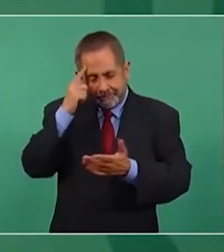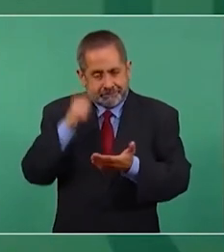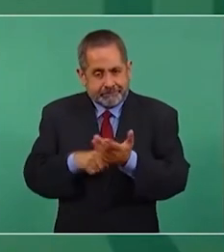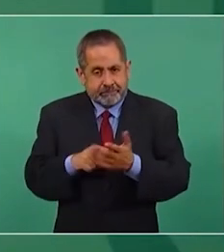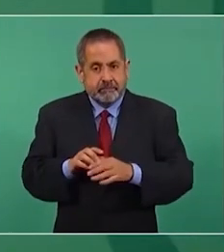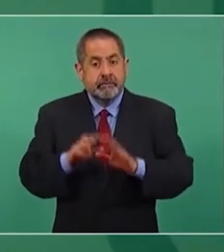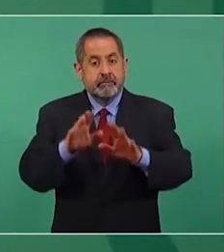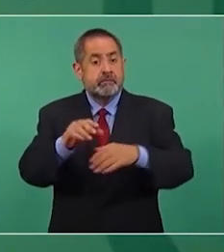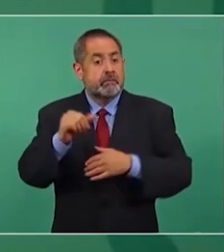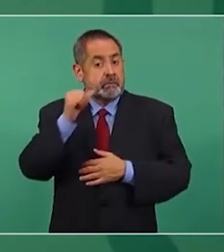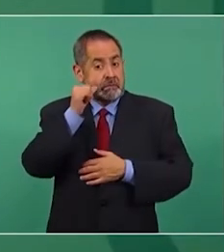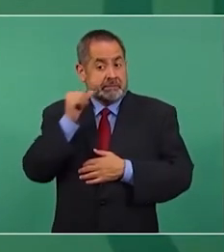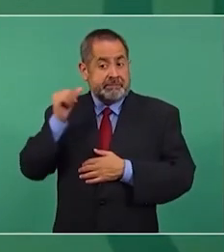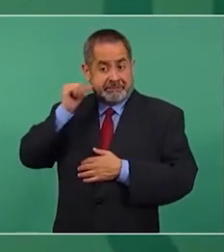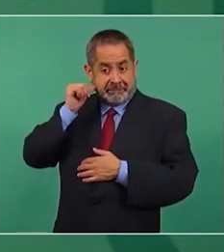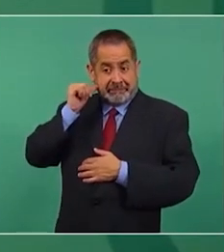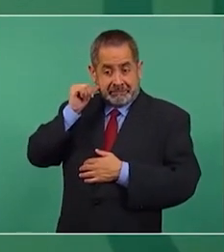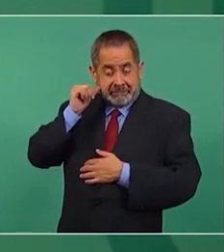Ayer fueron